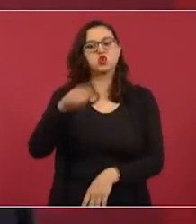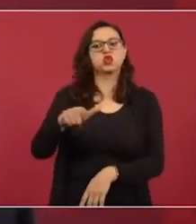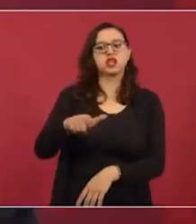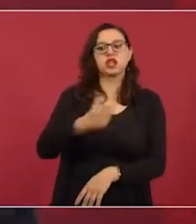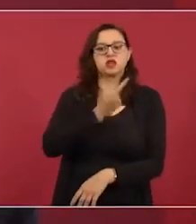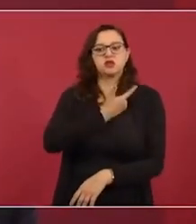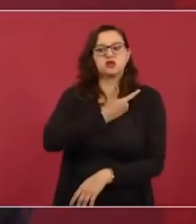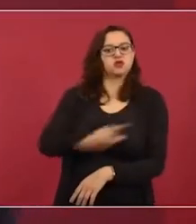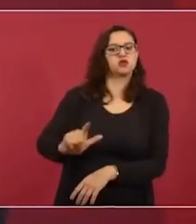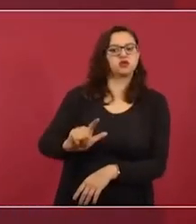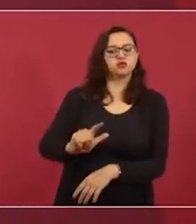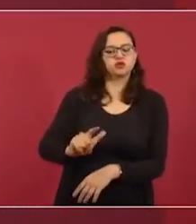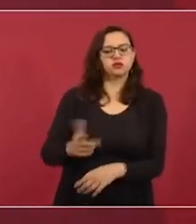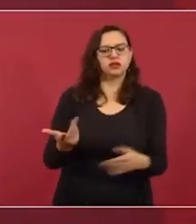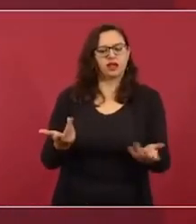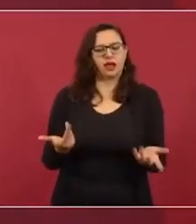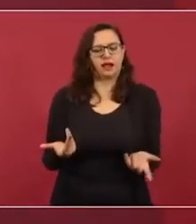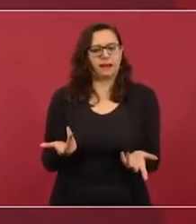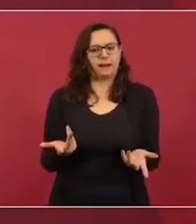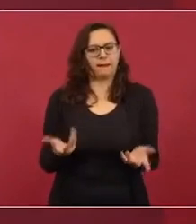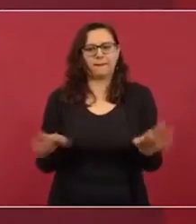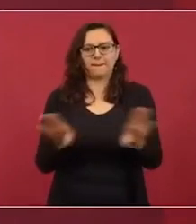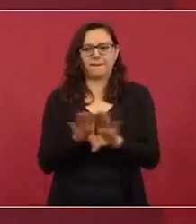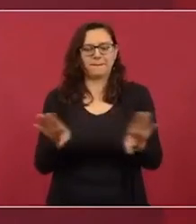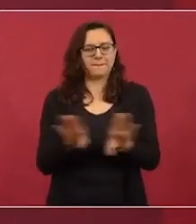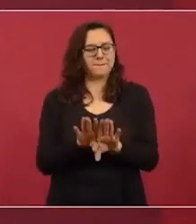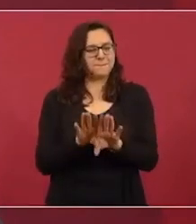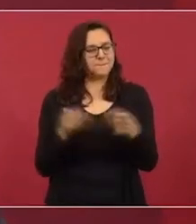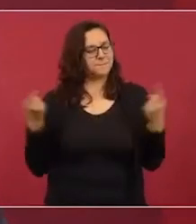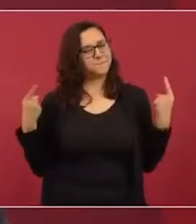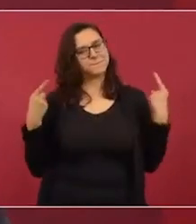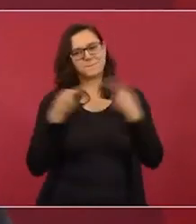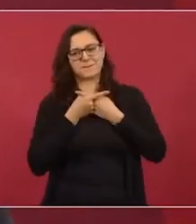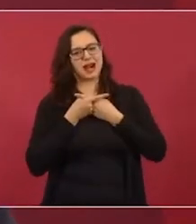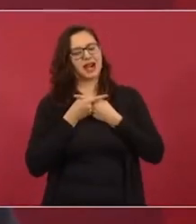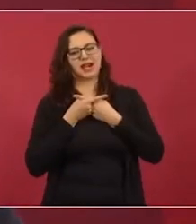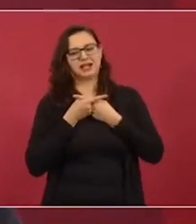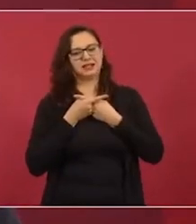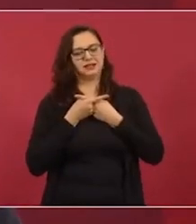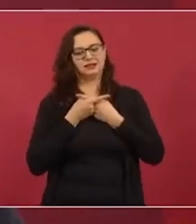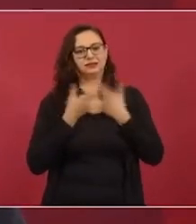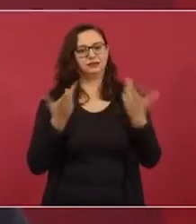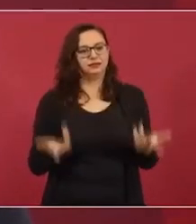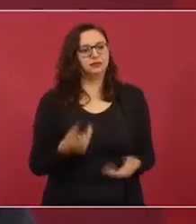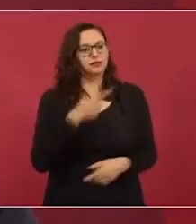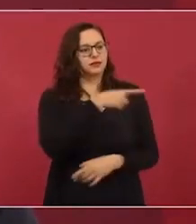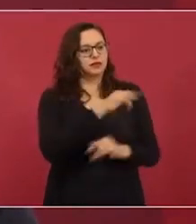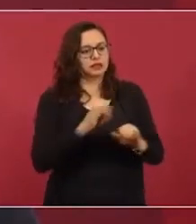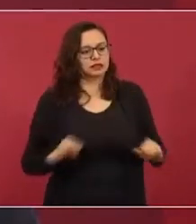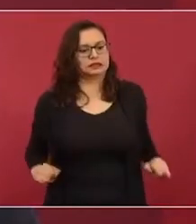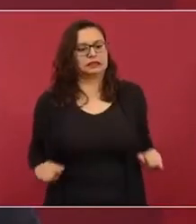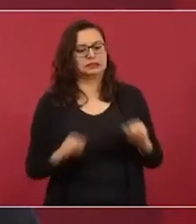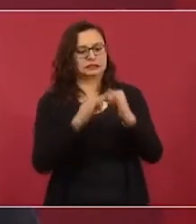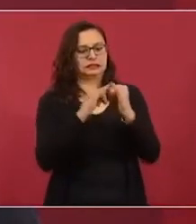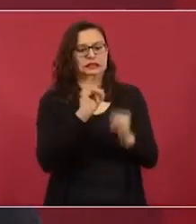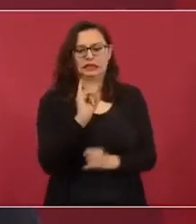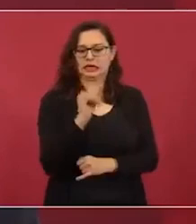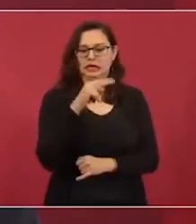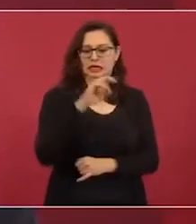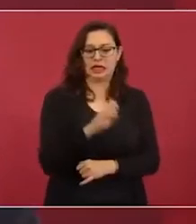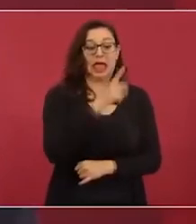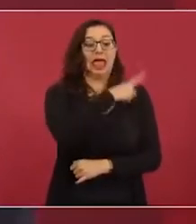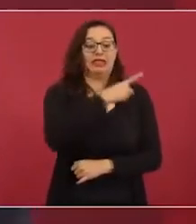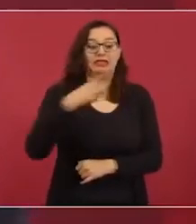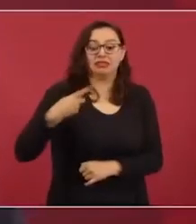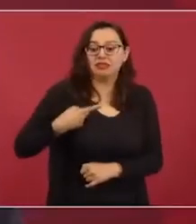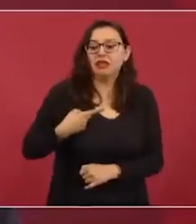Es una paradoja, un instituto que debe de promover la